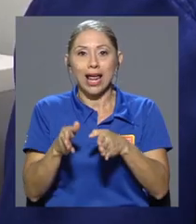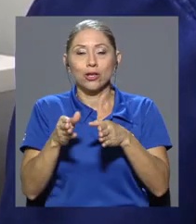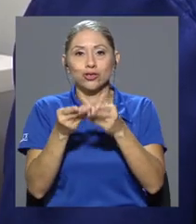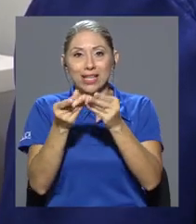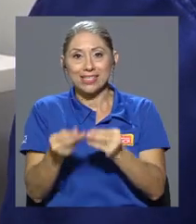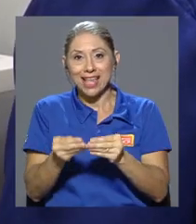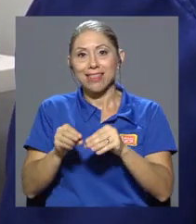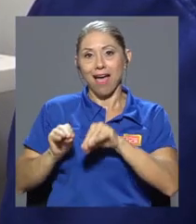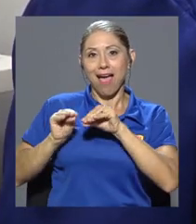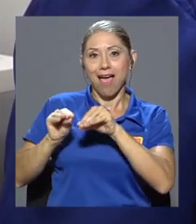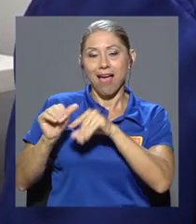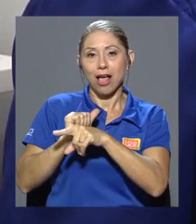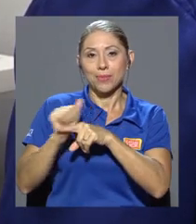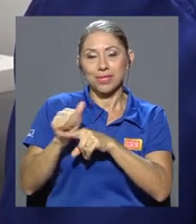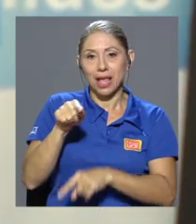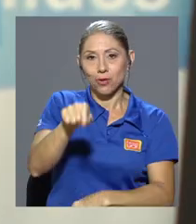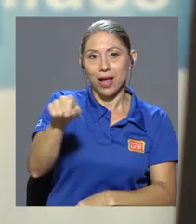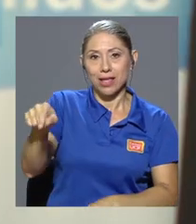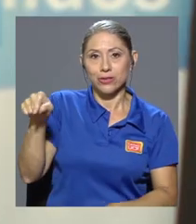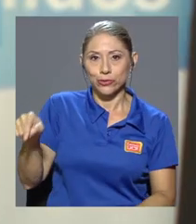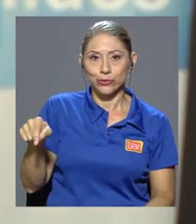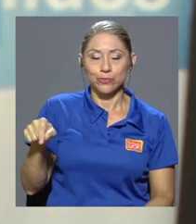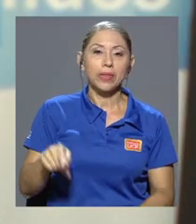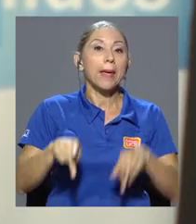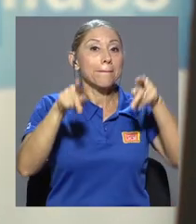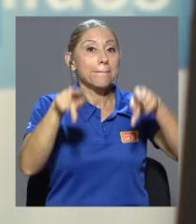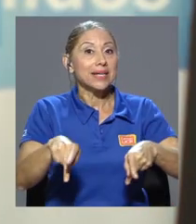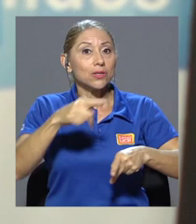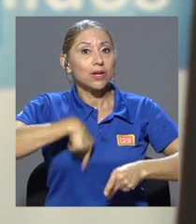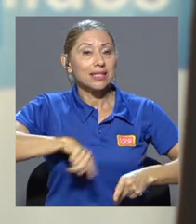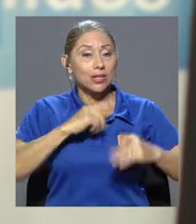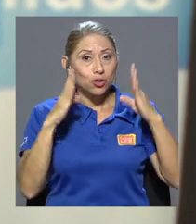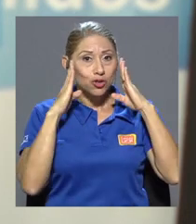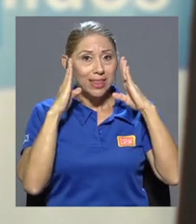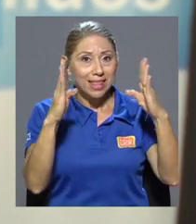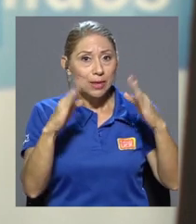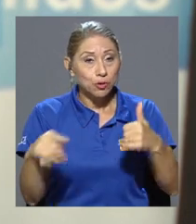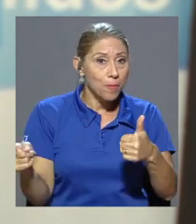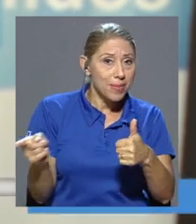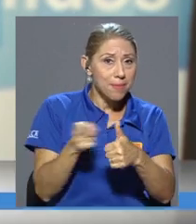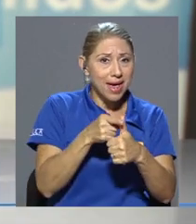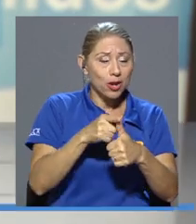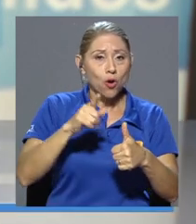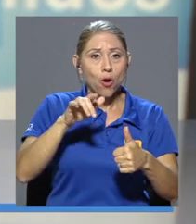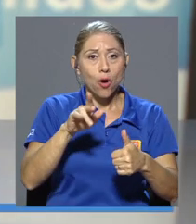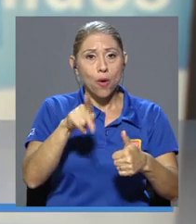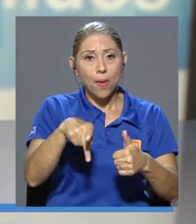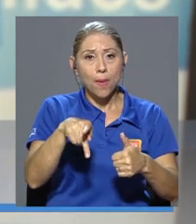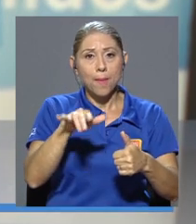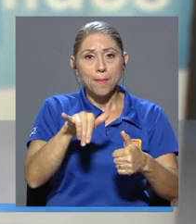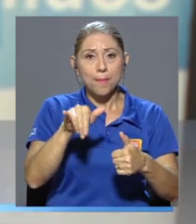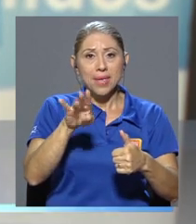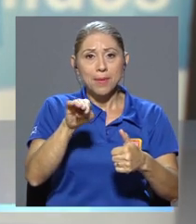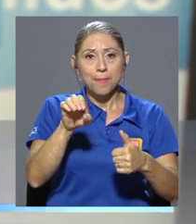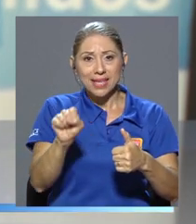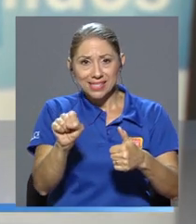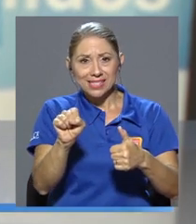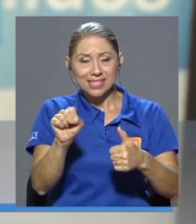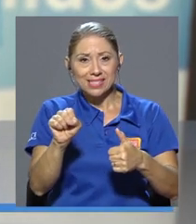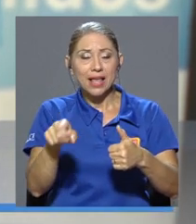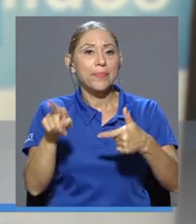Ministerio de Hacienda. Personas que nosotros atendemos estarían primero los pymes, estarían también